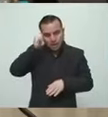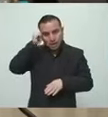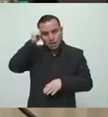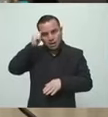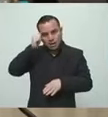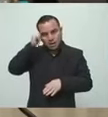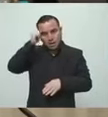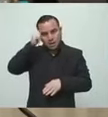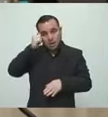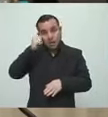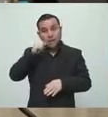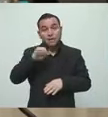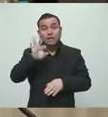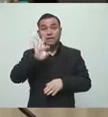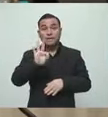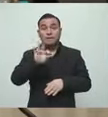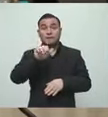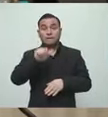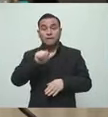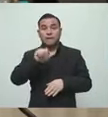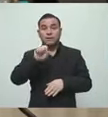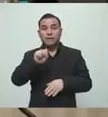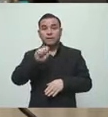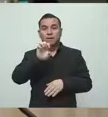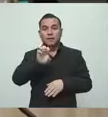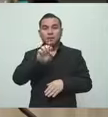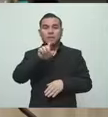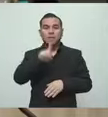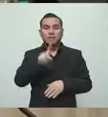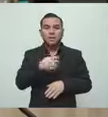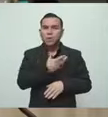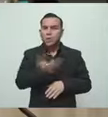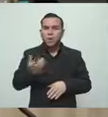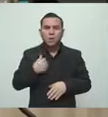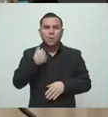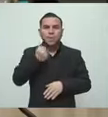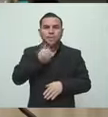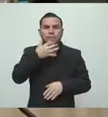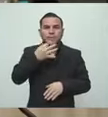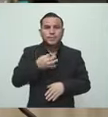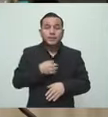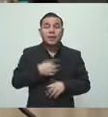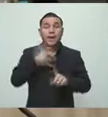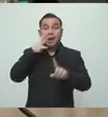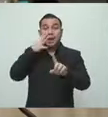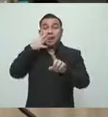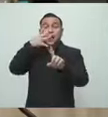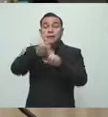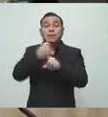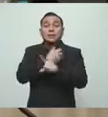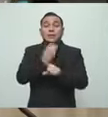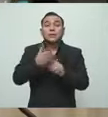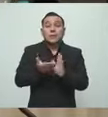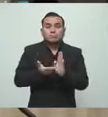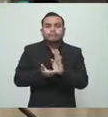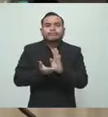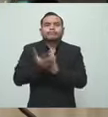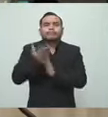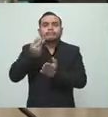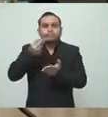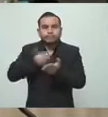la fase 1, con ciertos protocolos mucho más estrictos. La idea es lograr empezar a reperturar la economía.